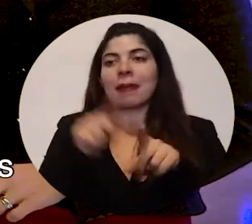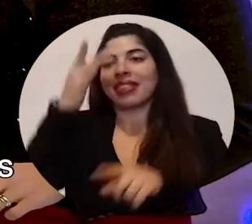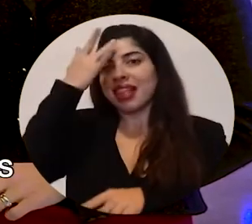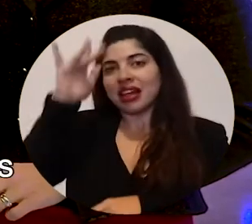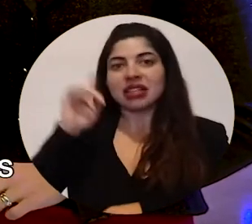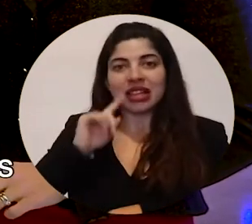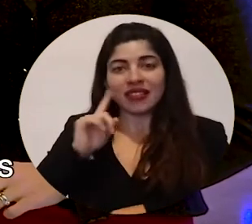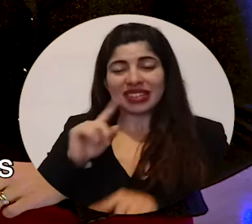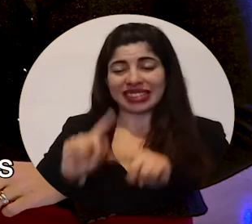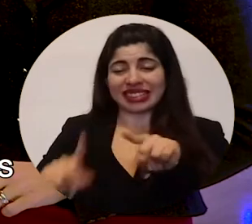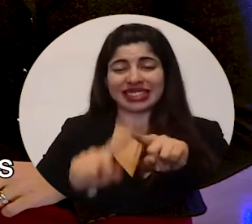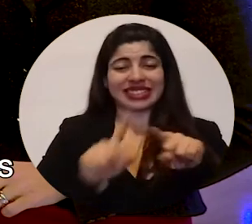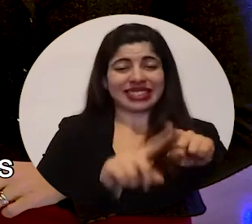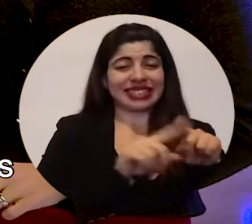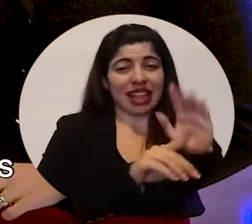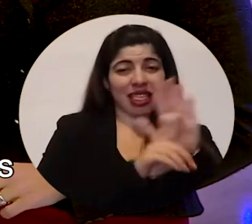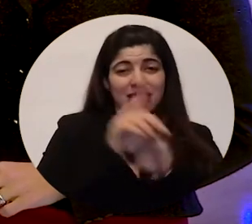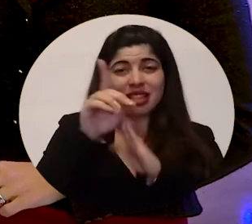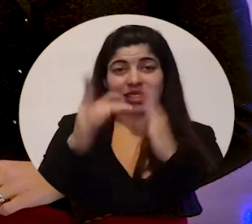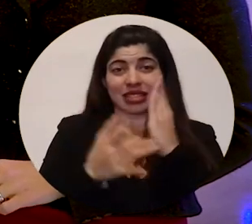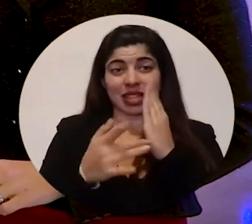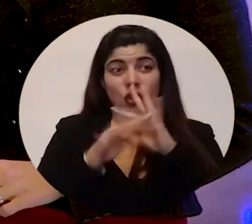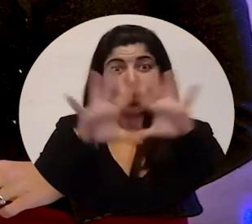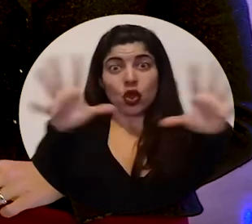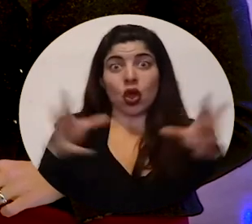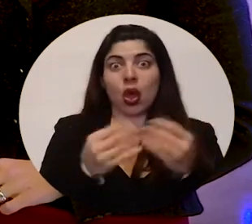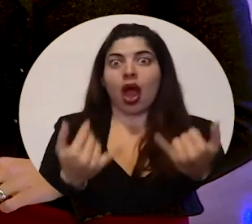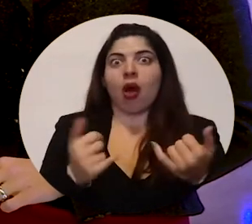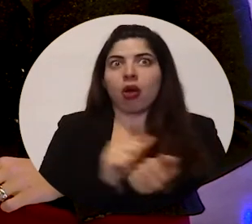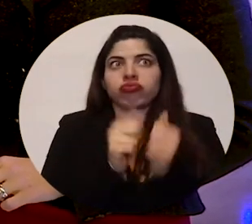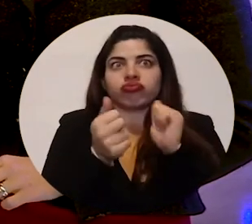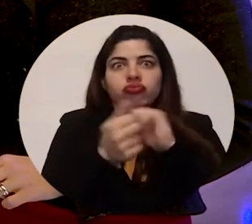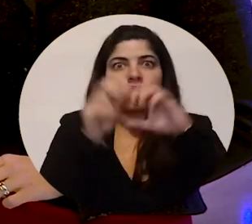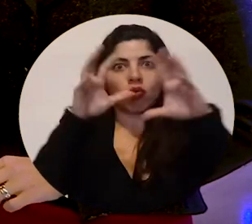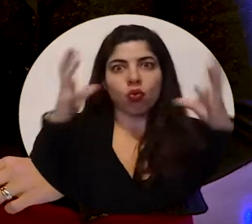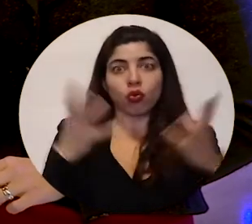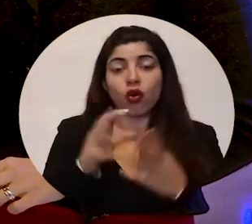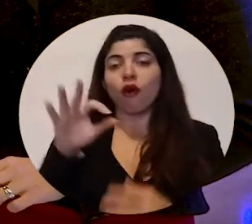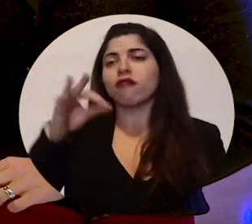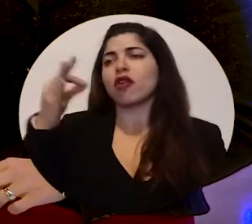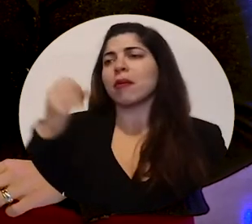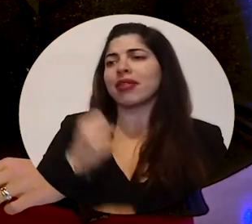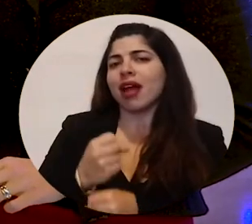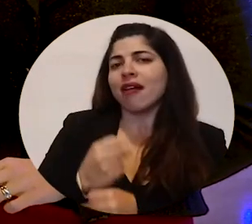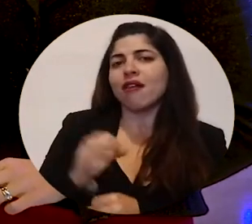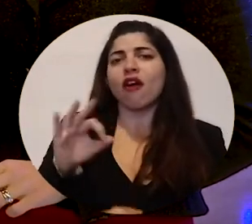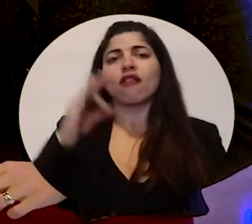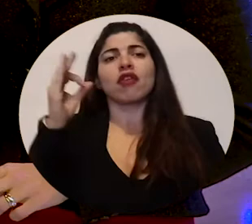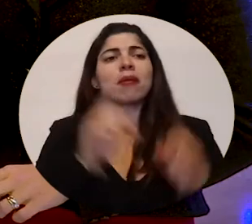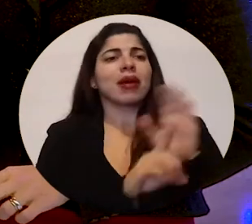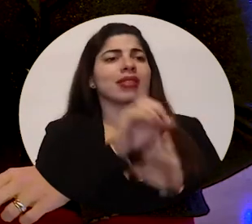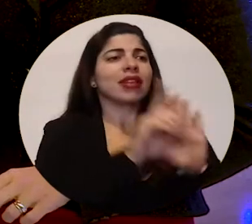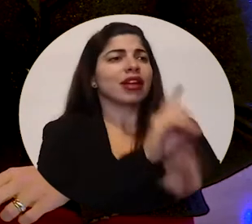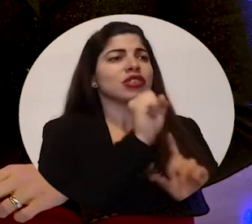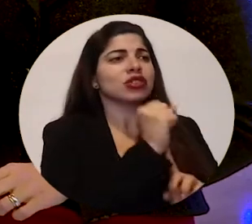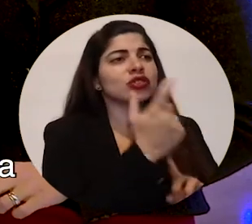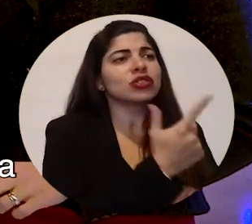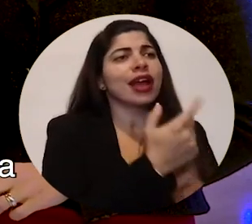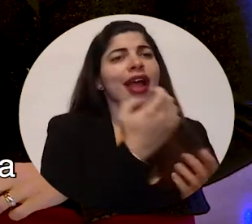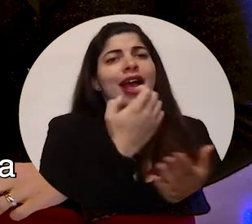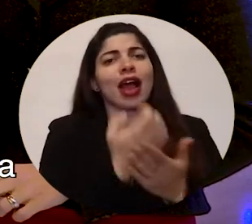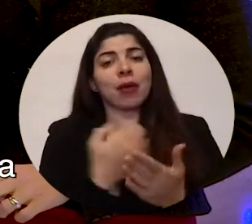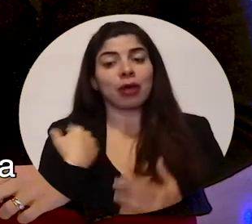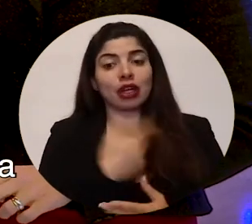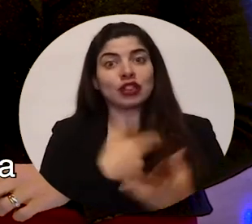Todos estos desarrollos tecnológicos están cambiando el mundo, la forma en que se trabaja, la forma en que se desarrollan las sociedades y la economía